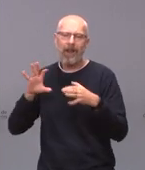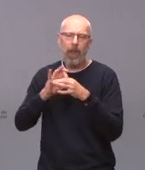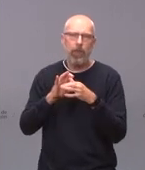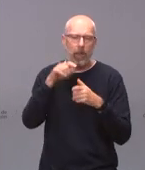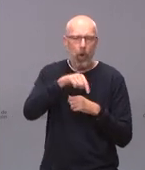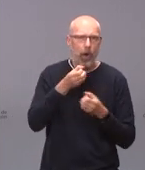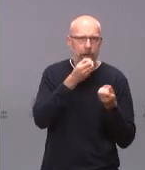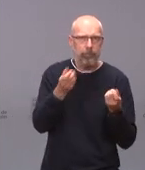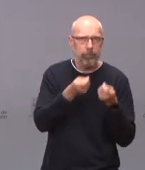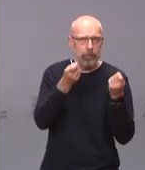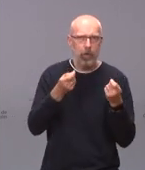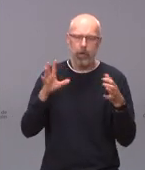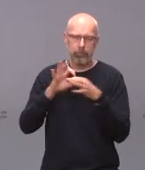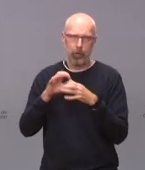el día de hoy.